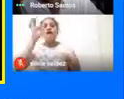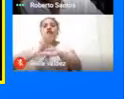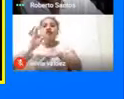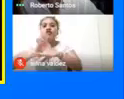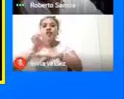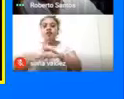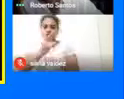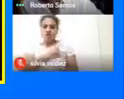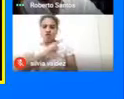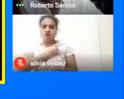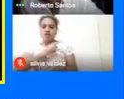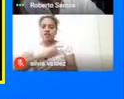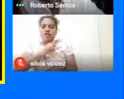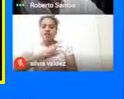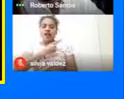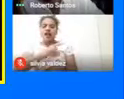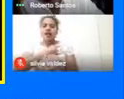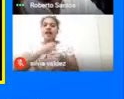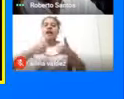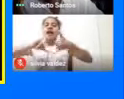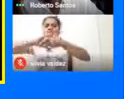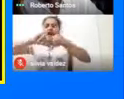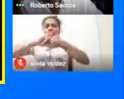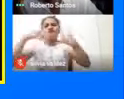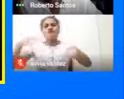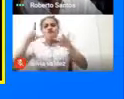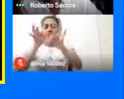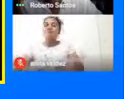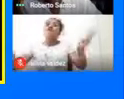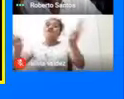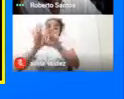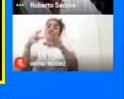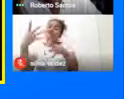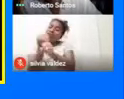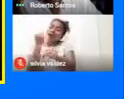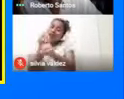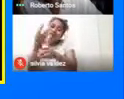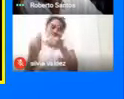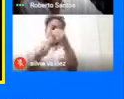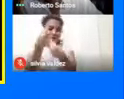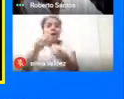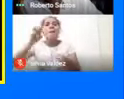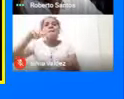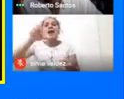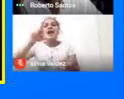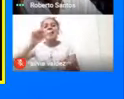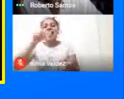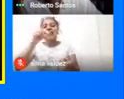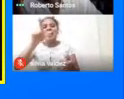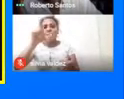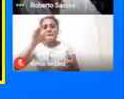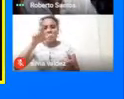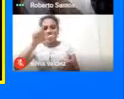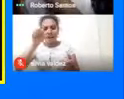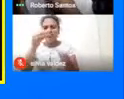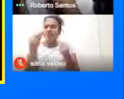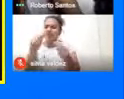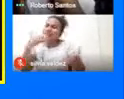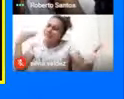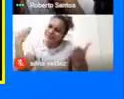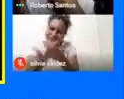Universitaria Cafán Por esta importante Labor que hicieron María del Pilar Muchísimas gracias